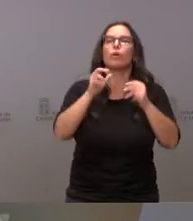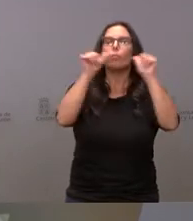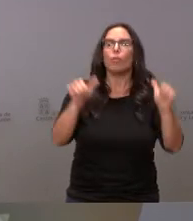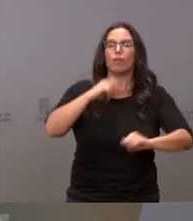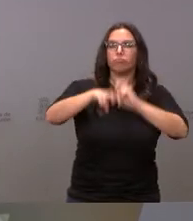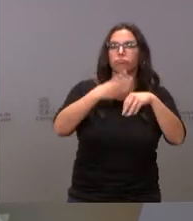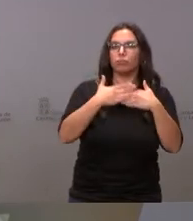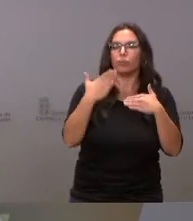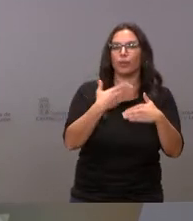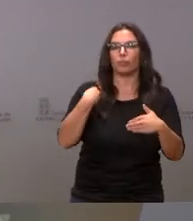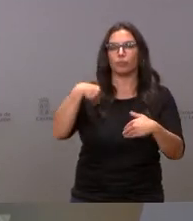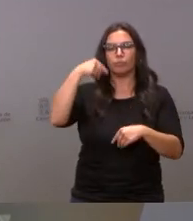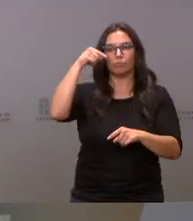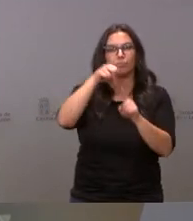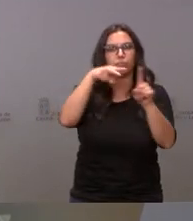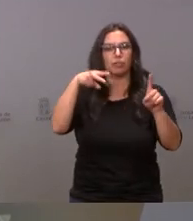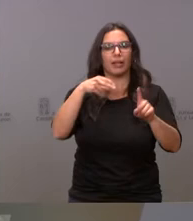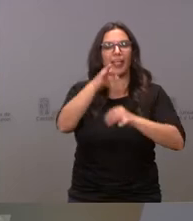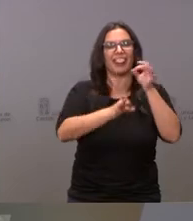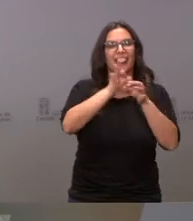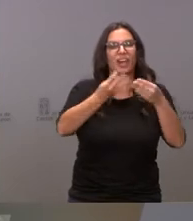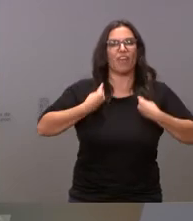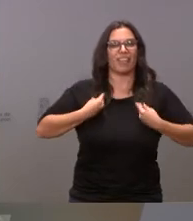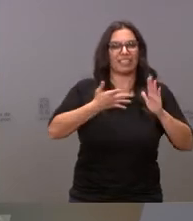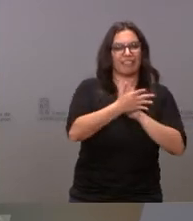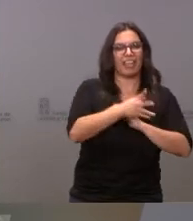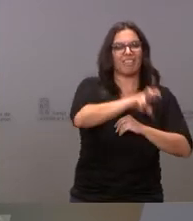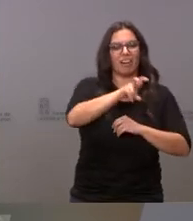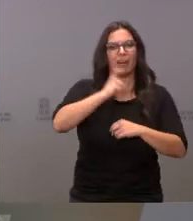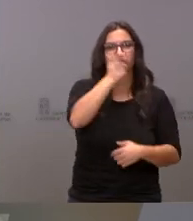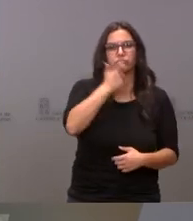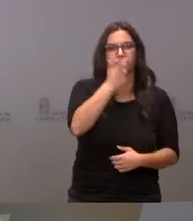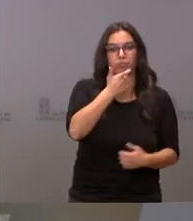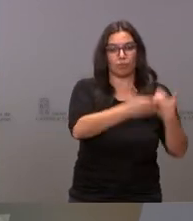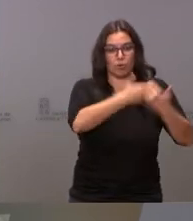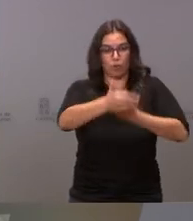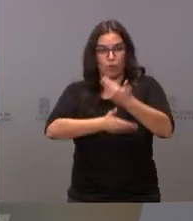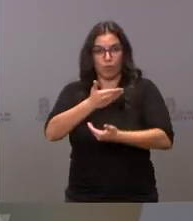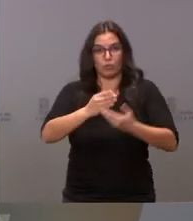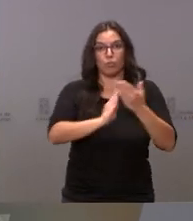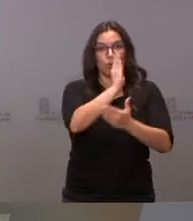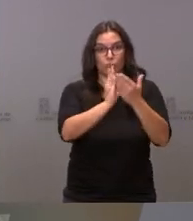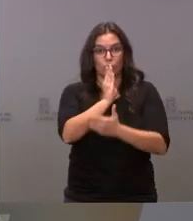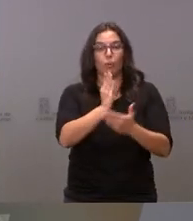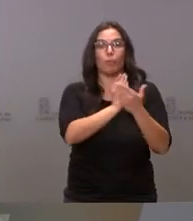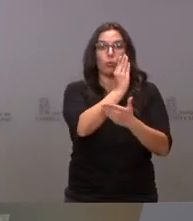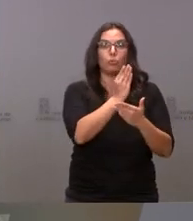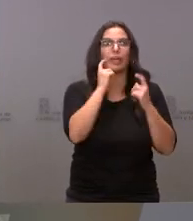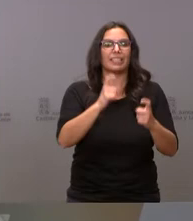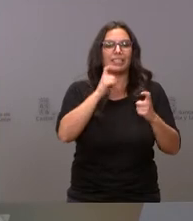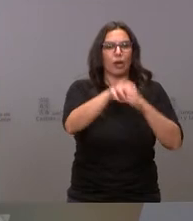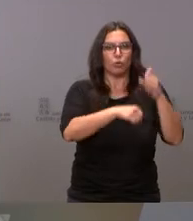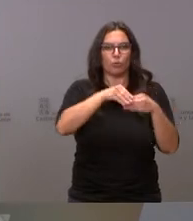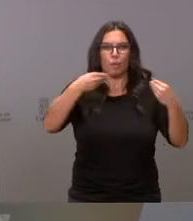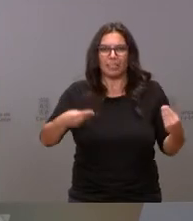innovación basado en el enfoque del ciclo de vida que priorice la eficiencia global de los procesos productivos y de los productos, la reducción del consumo de